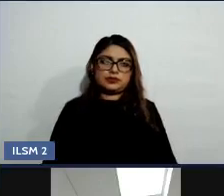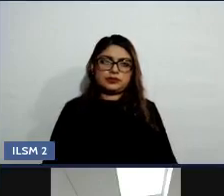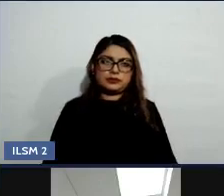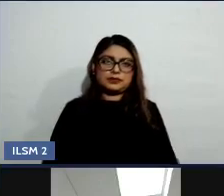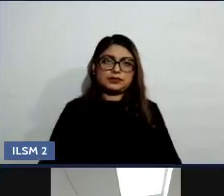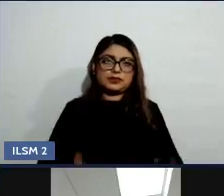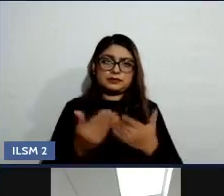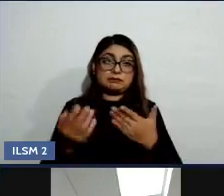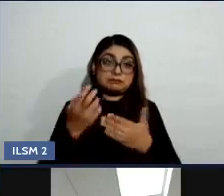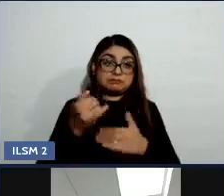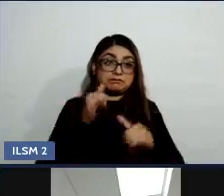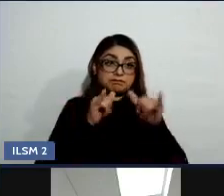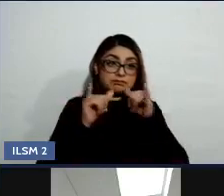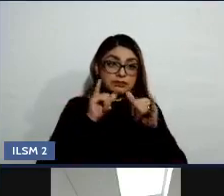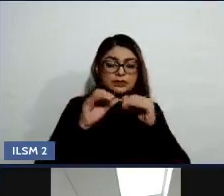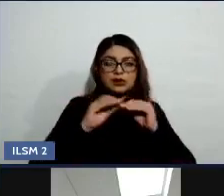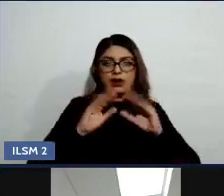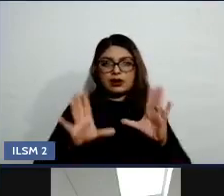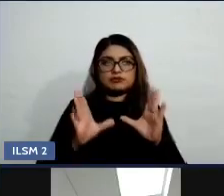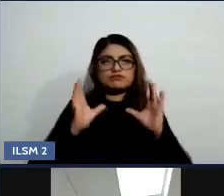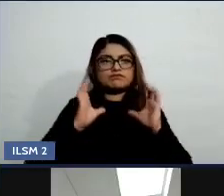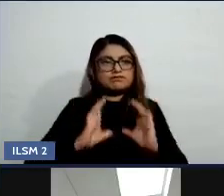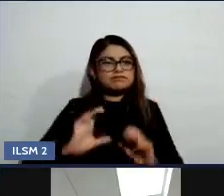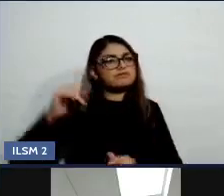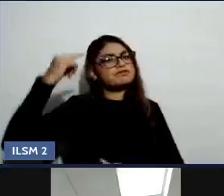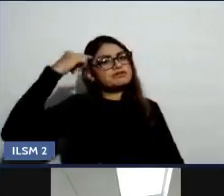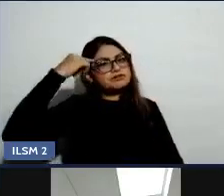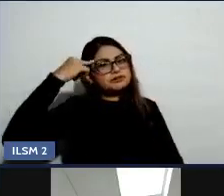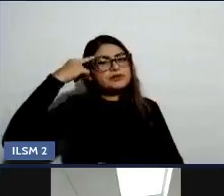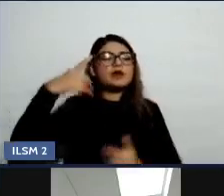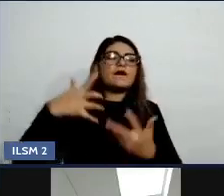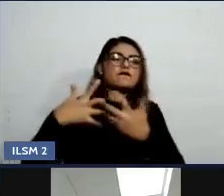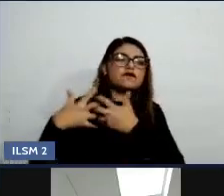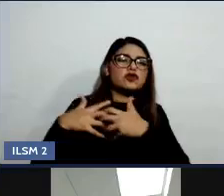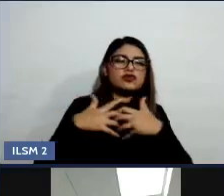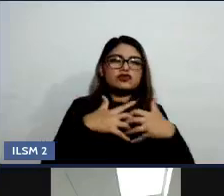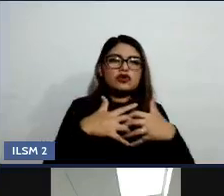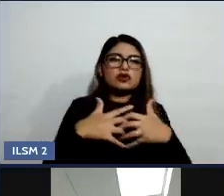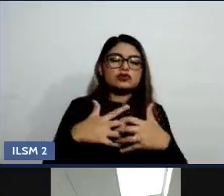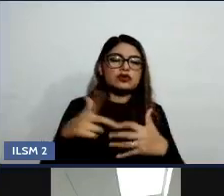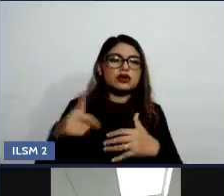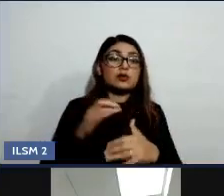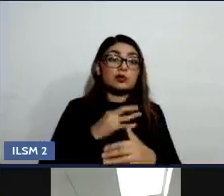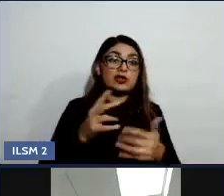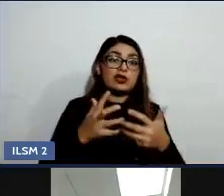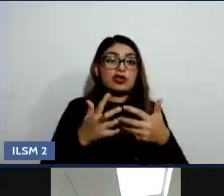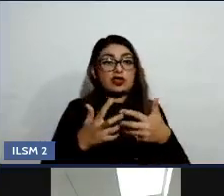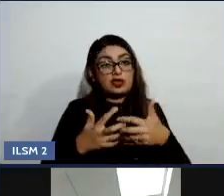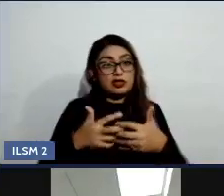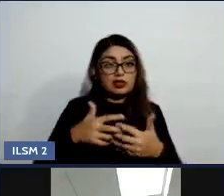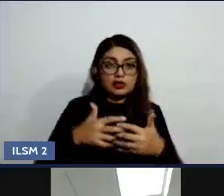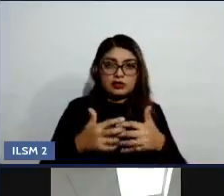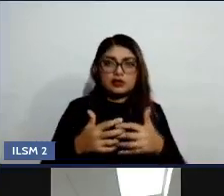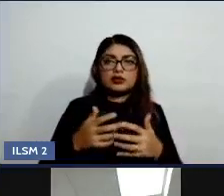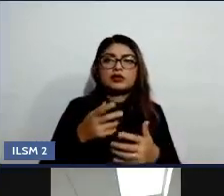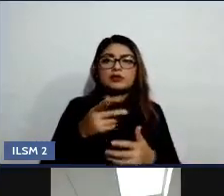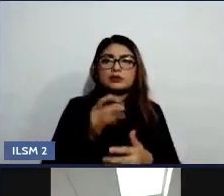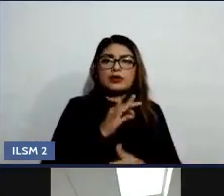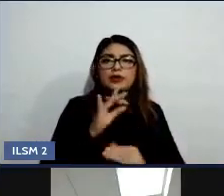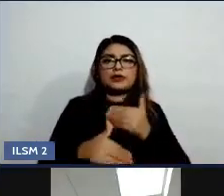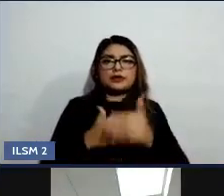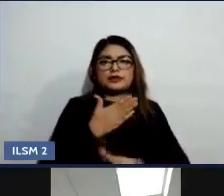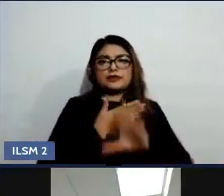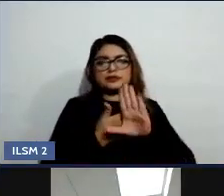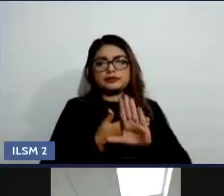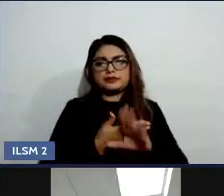físicas y cognitivas. Hay que cuidar tener un consumo nocivo. ¿La que sigue, por favor?